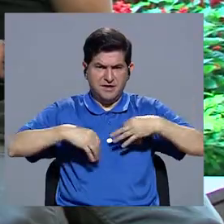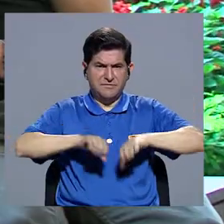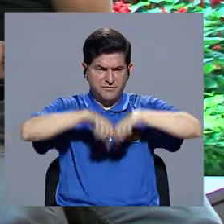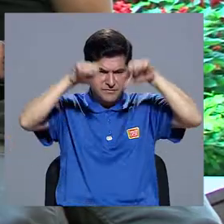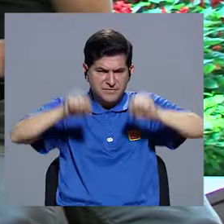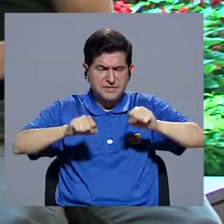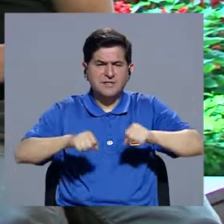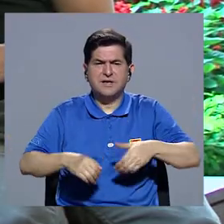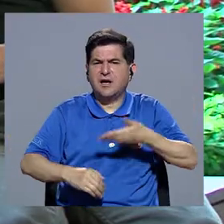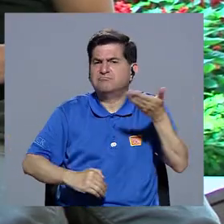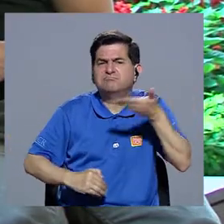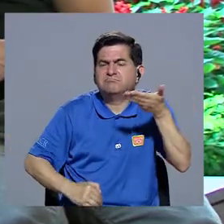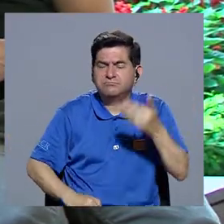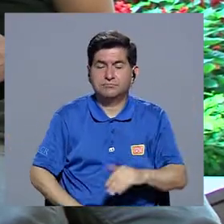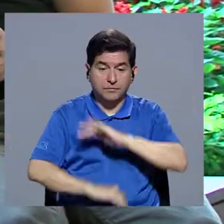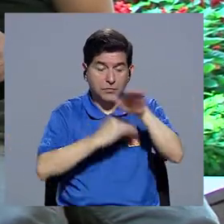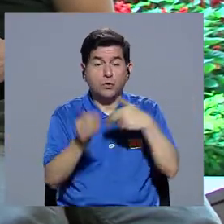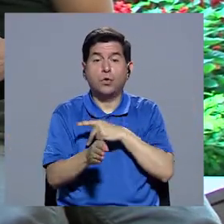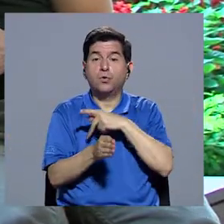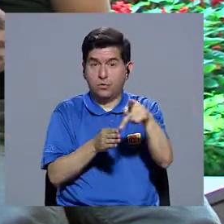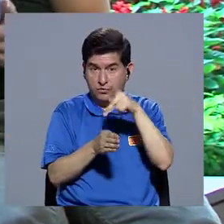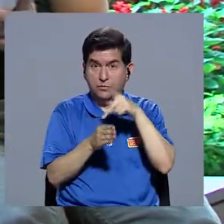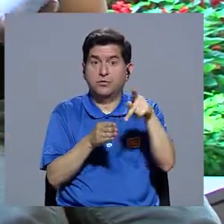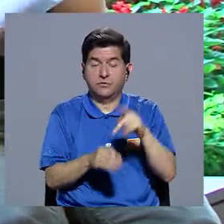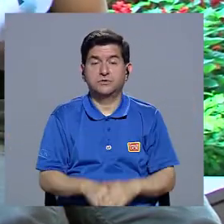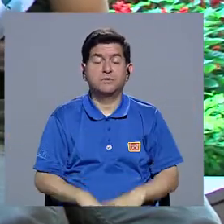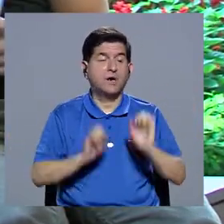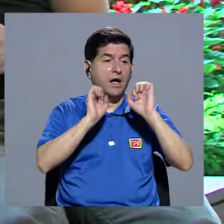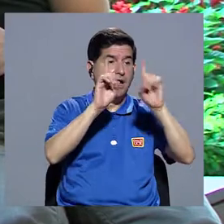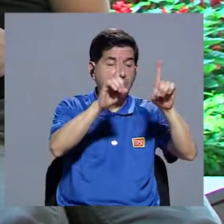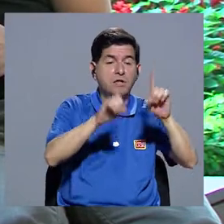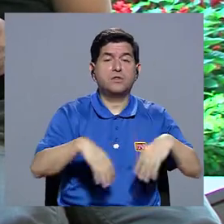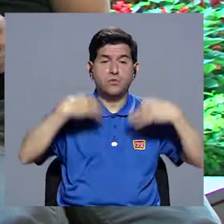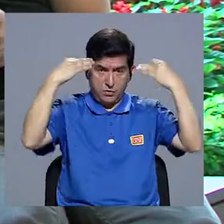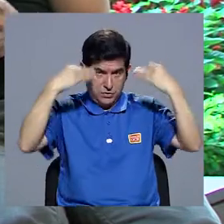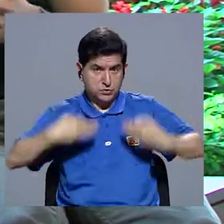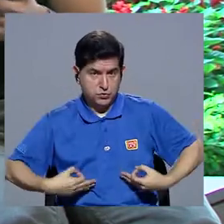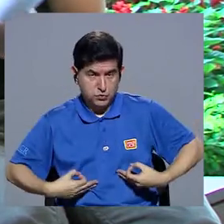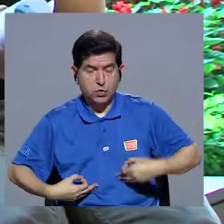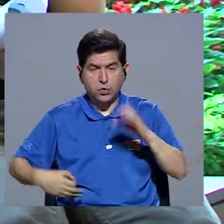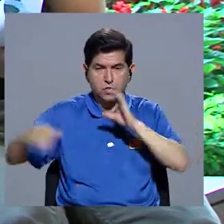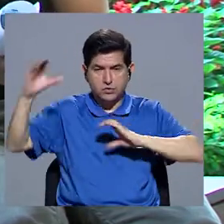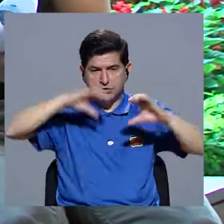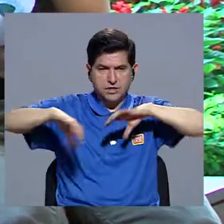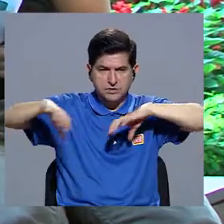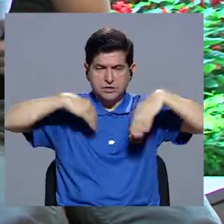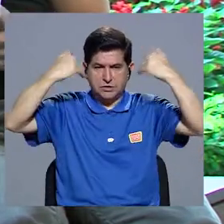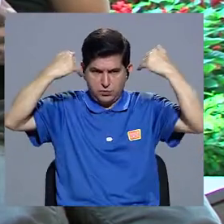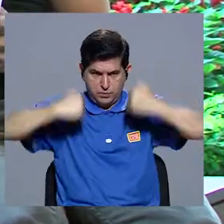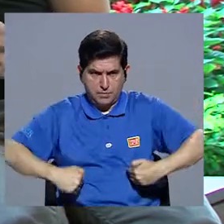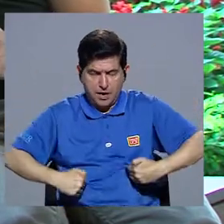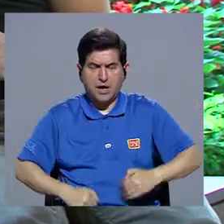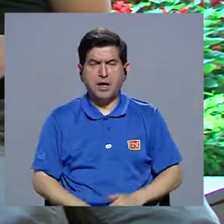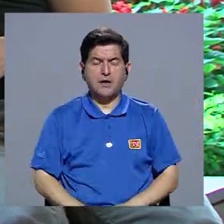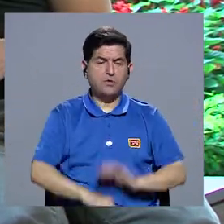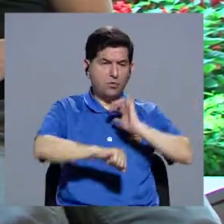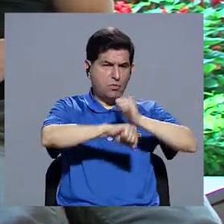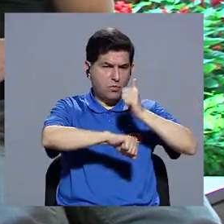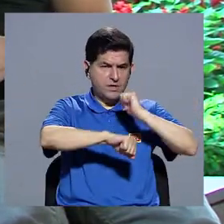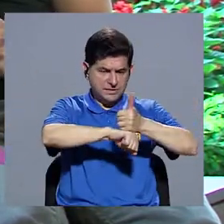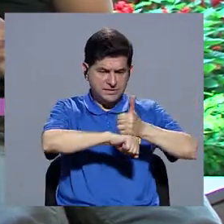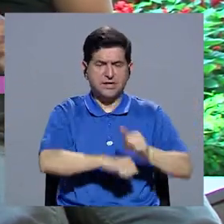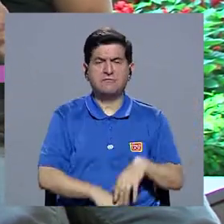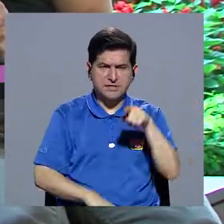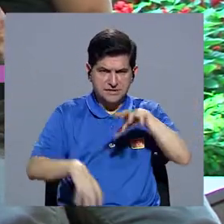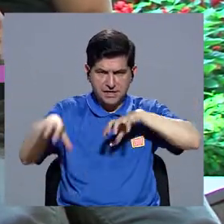Correcto. Algo que todo profesional, ya sea en educación física, en ciencias del movimiento humano, lo que es prescripción de ejercicio,